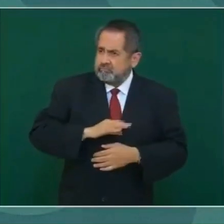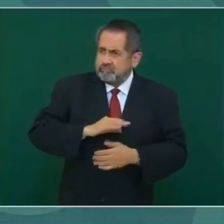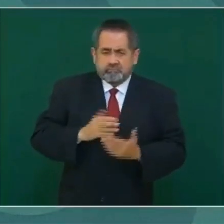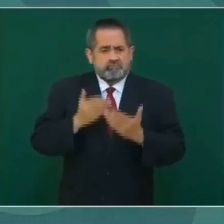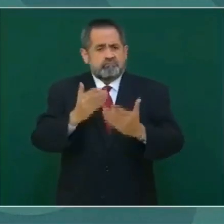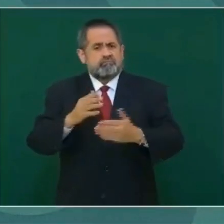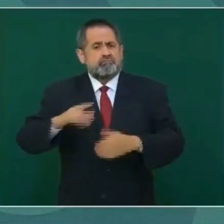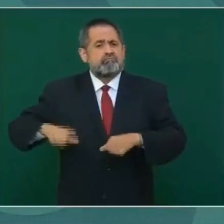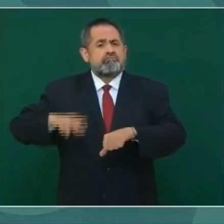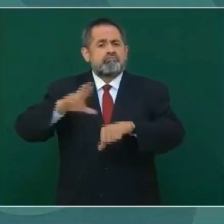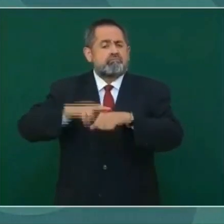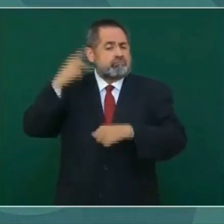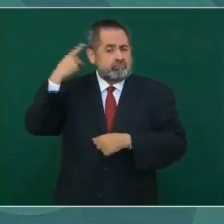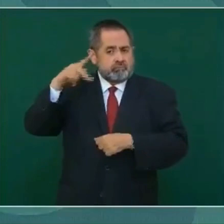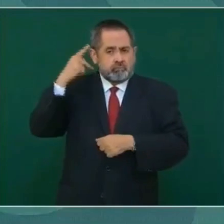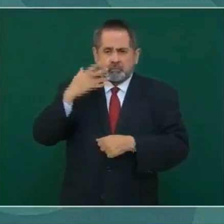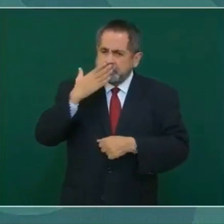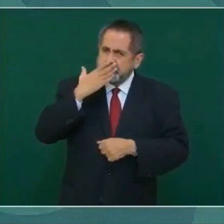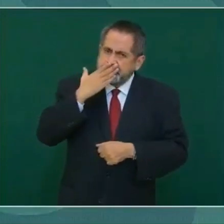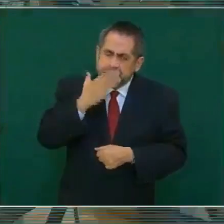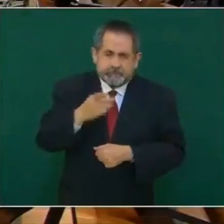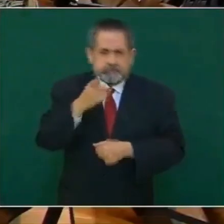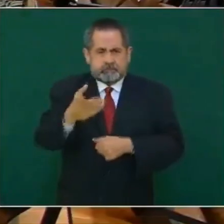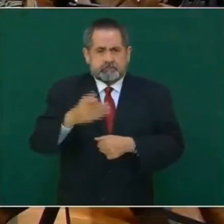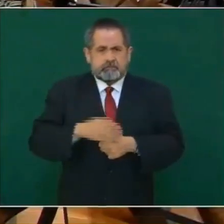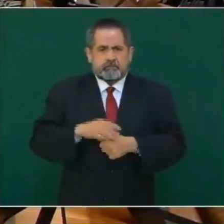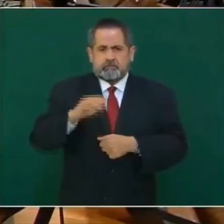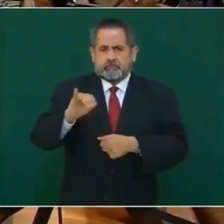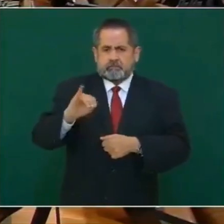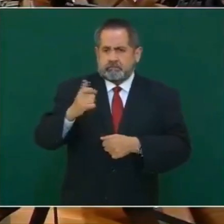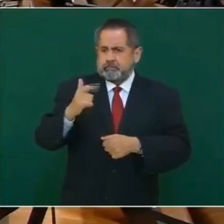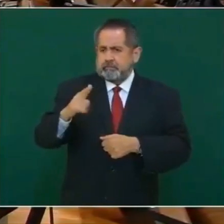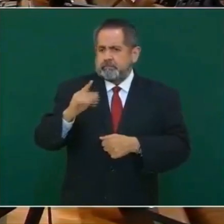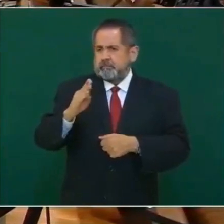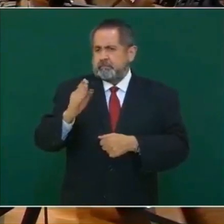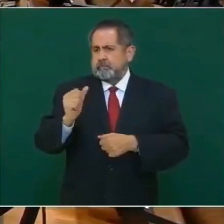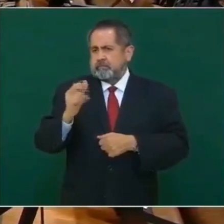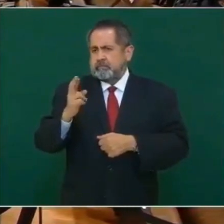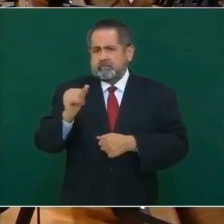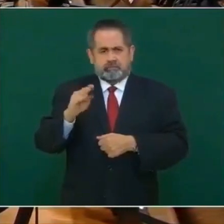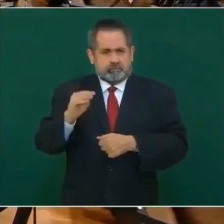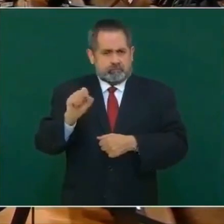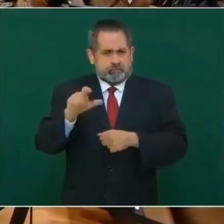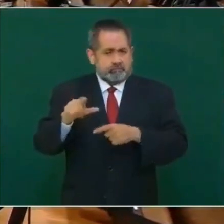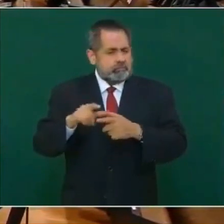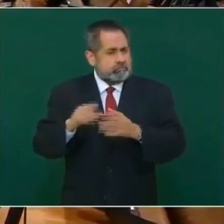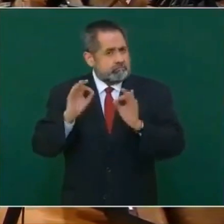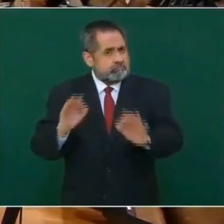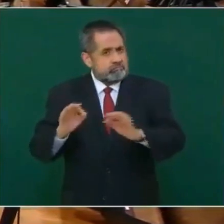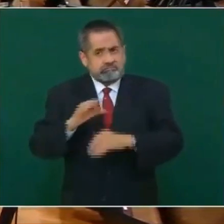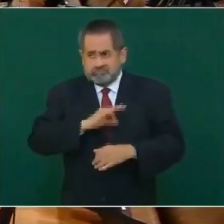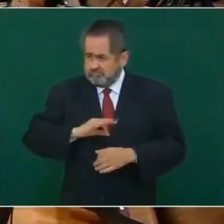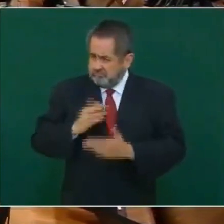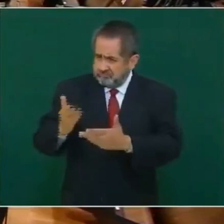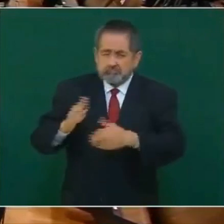gobernador de Puebla, Miguel Barbosa, porque imagínense,